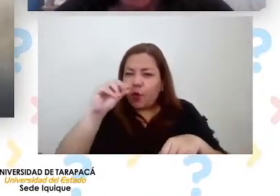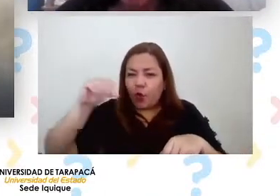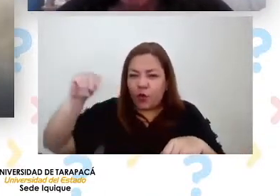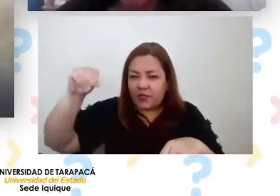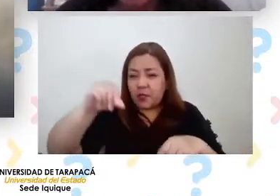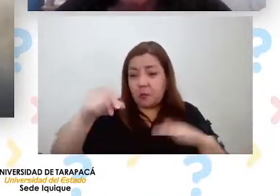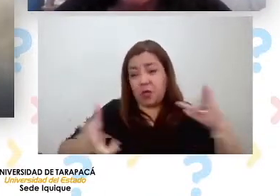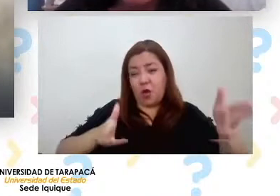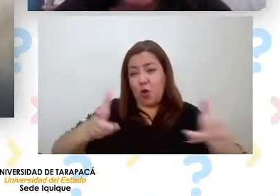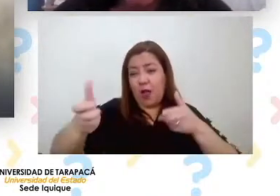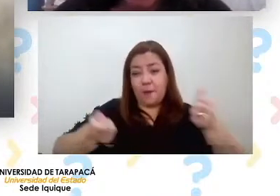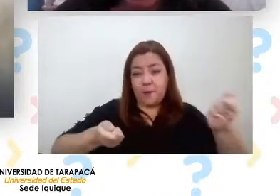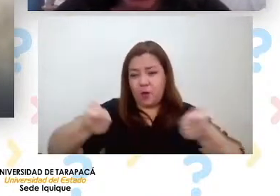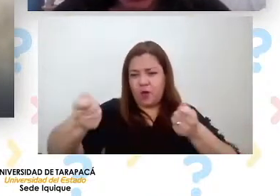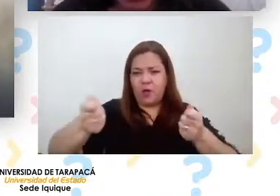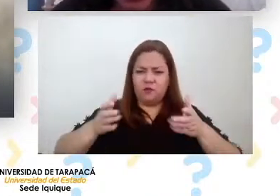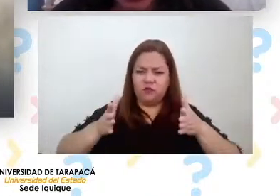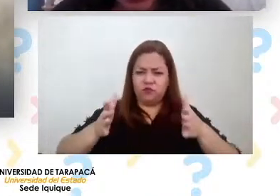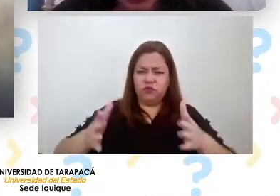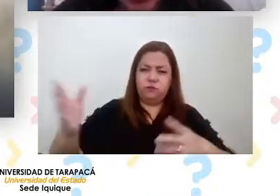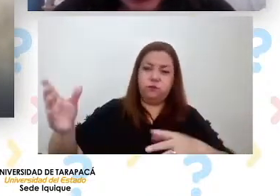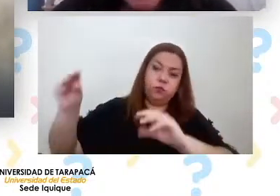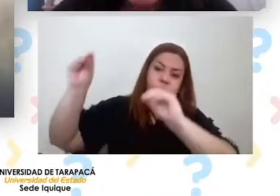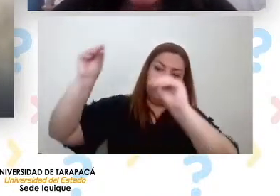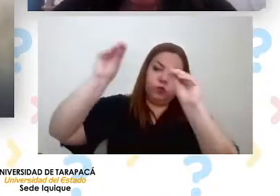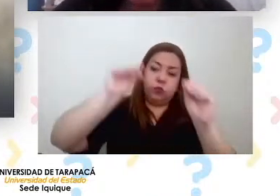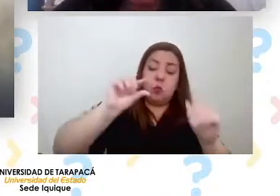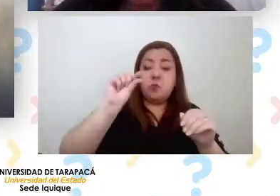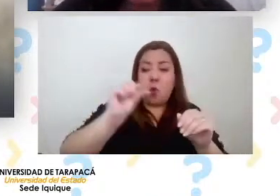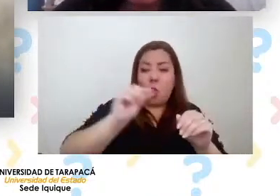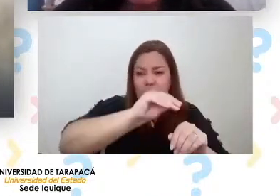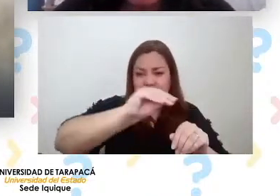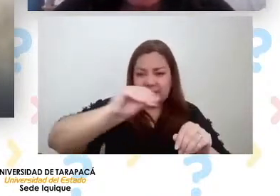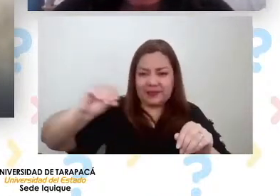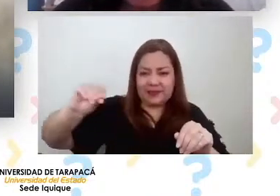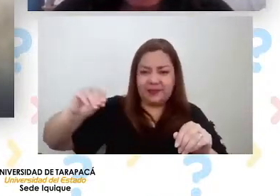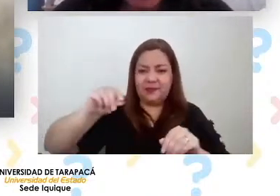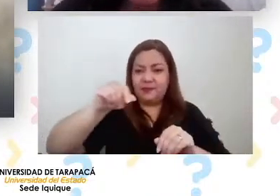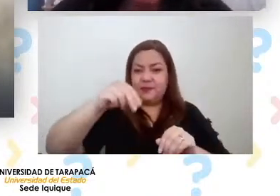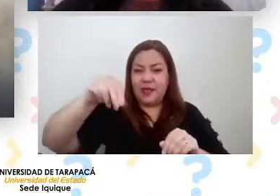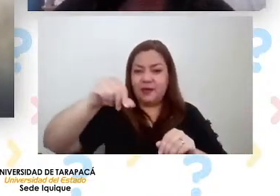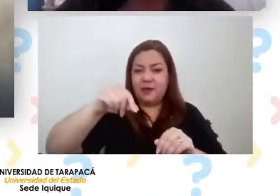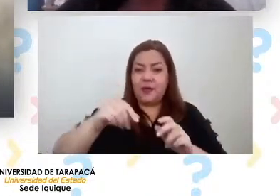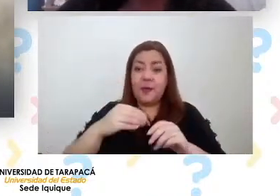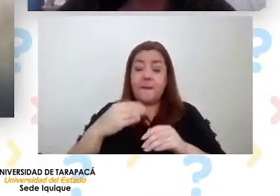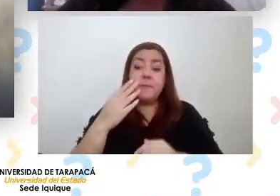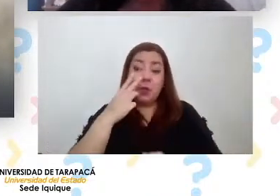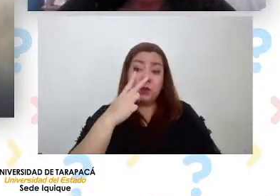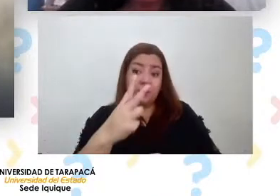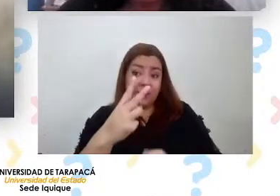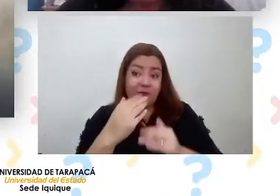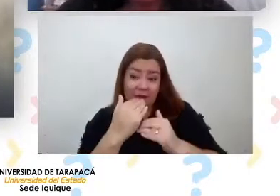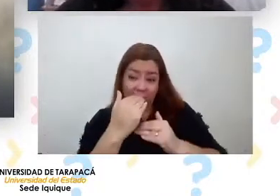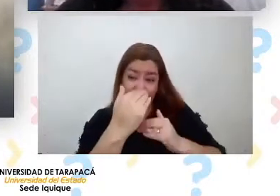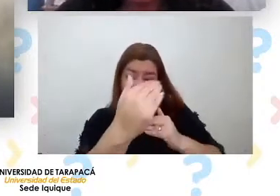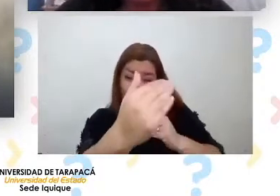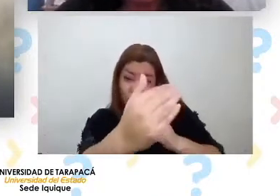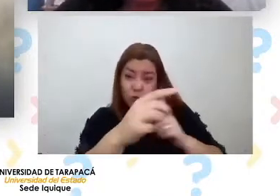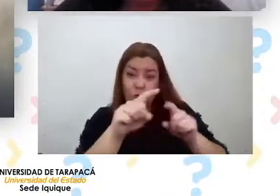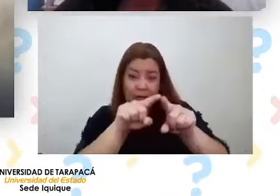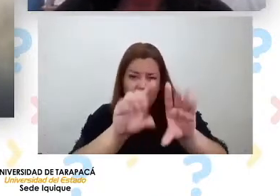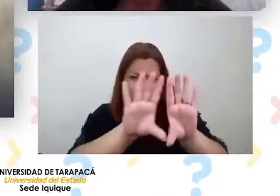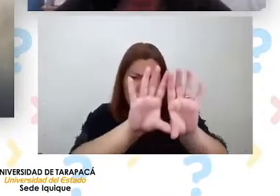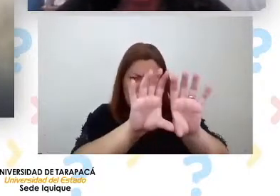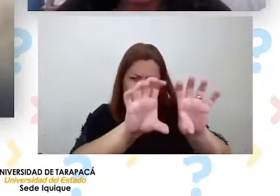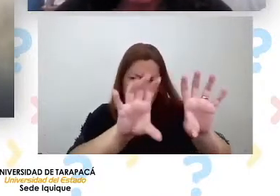avanzan, cuando van por esta carretera, y al fondo se ve un manto de nube que cubre